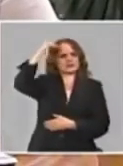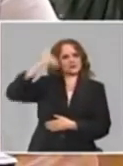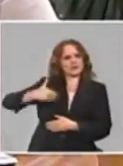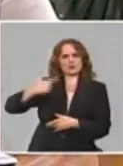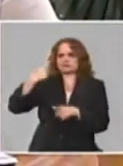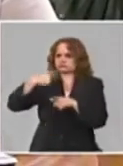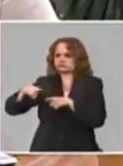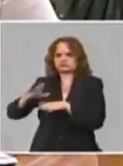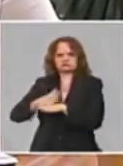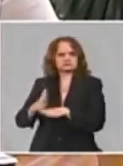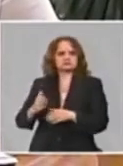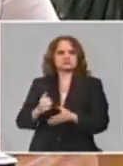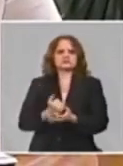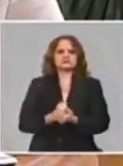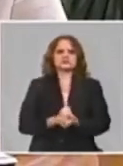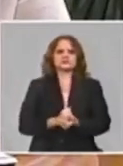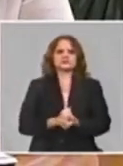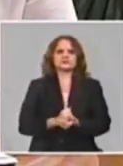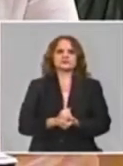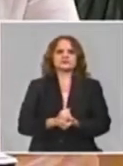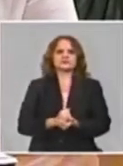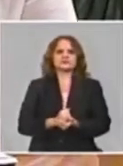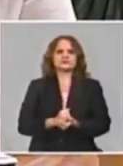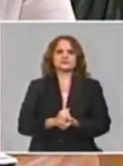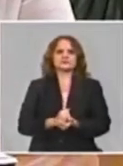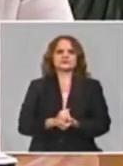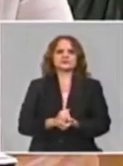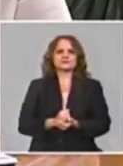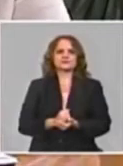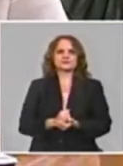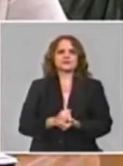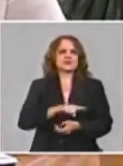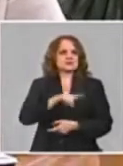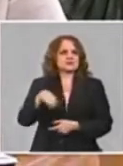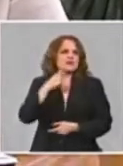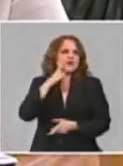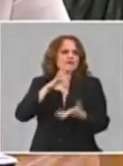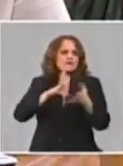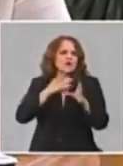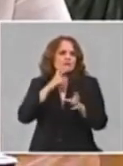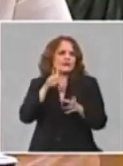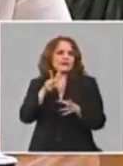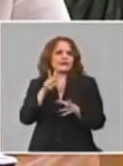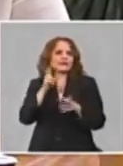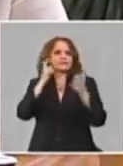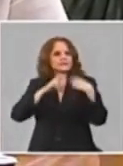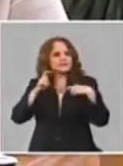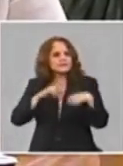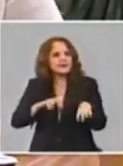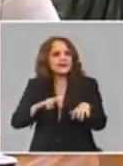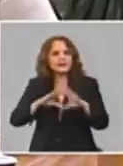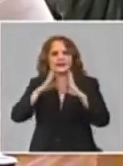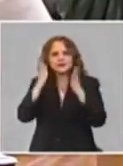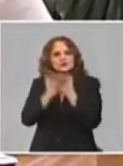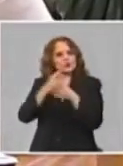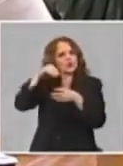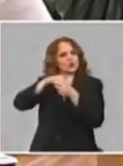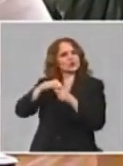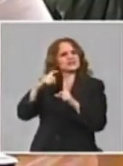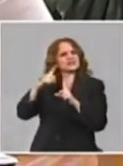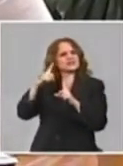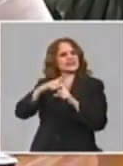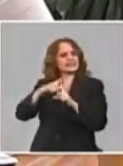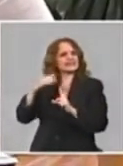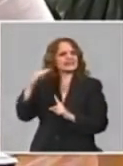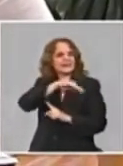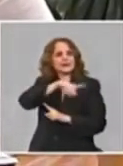técnicamente lleva la forma de gestionar esta situación desde el punto de vista técnico en sí misma es una